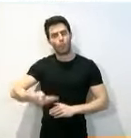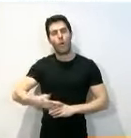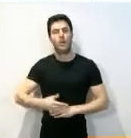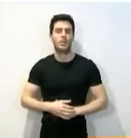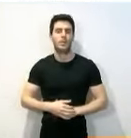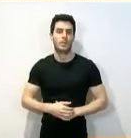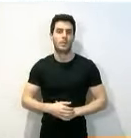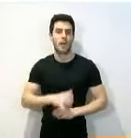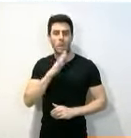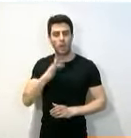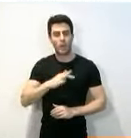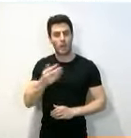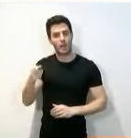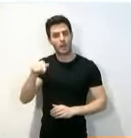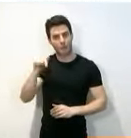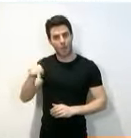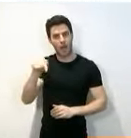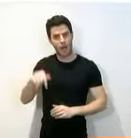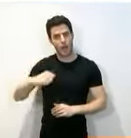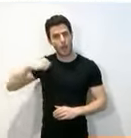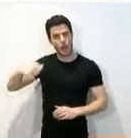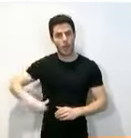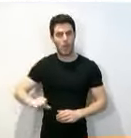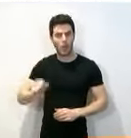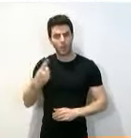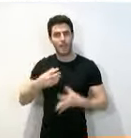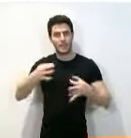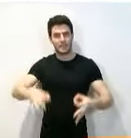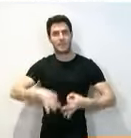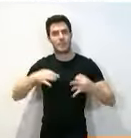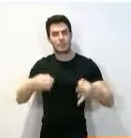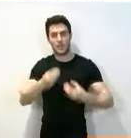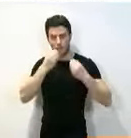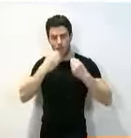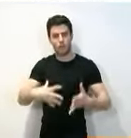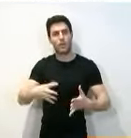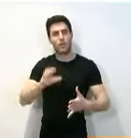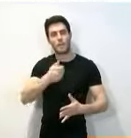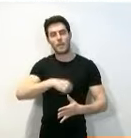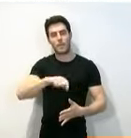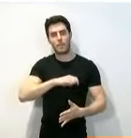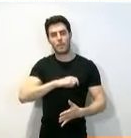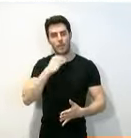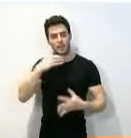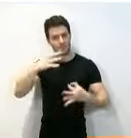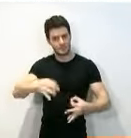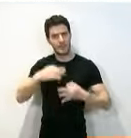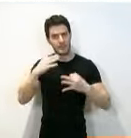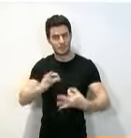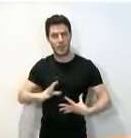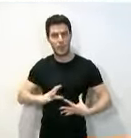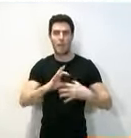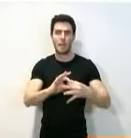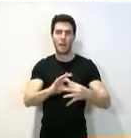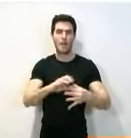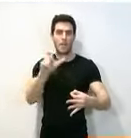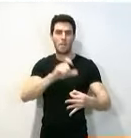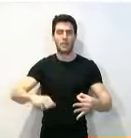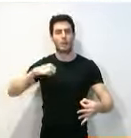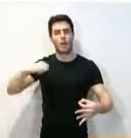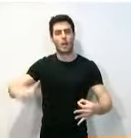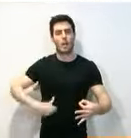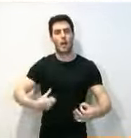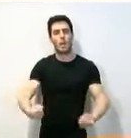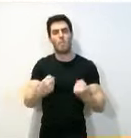además allí estaban los más poderosos. Siempre la historia de nuestro país está vinculada casi siempre a los